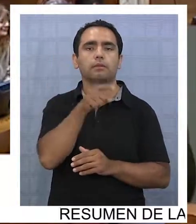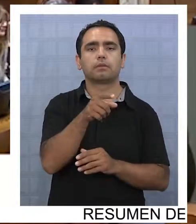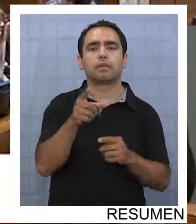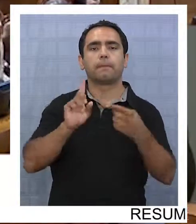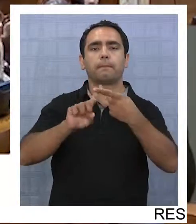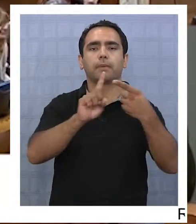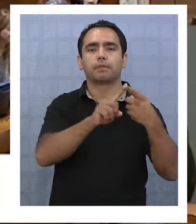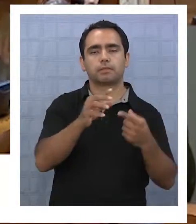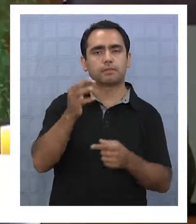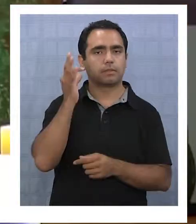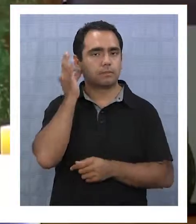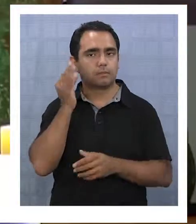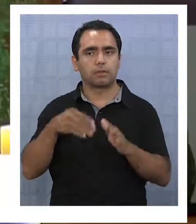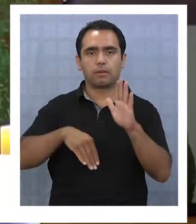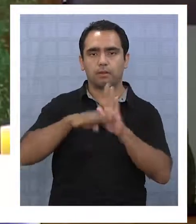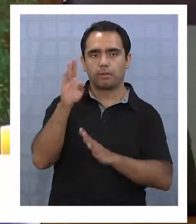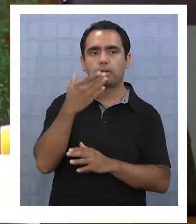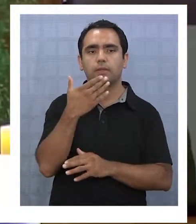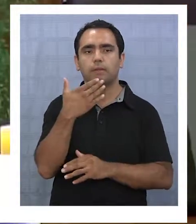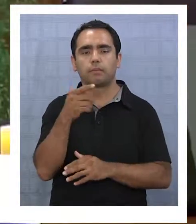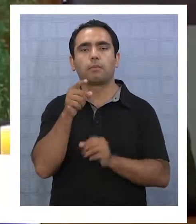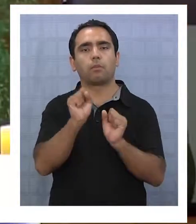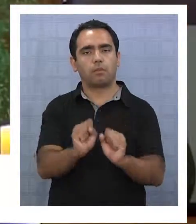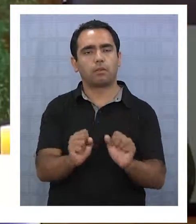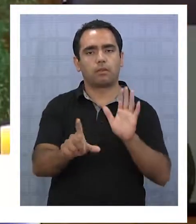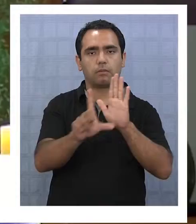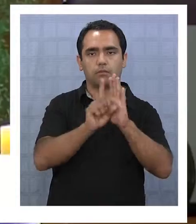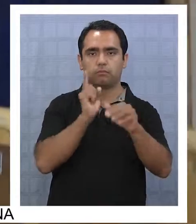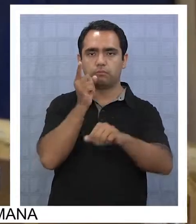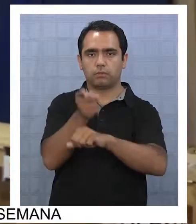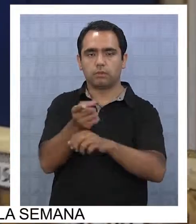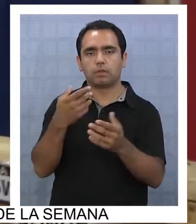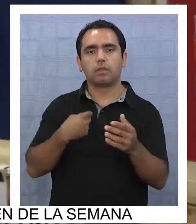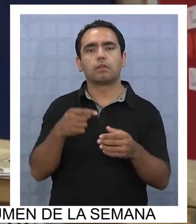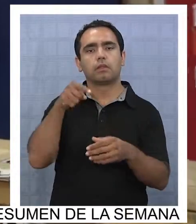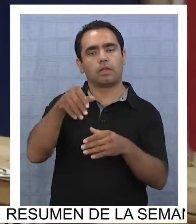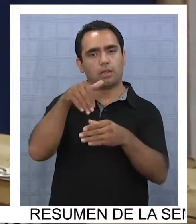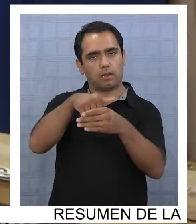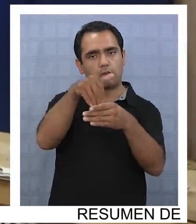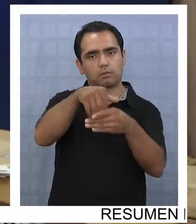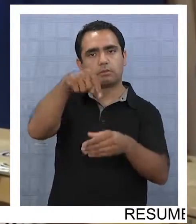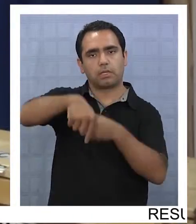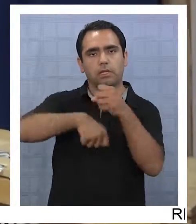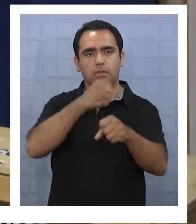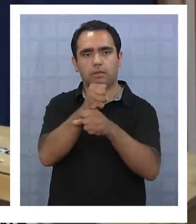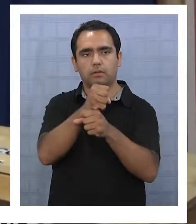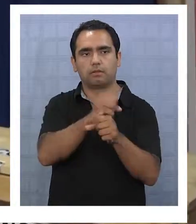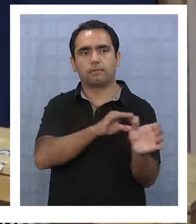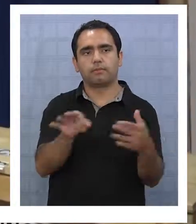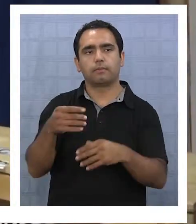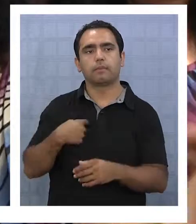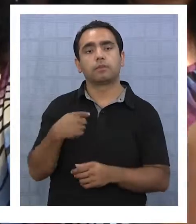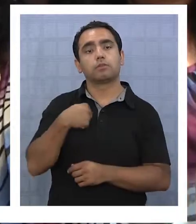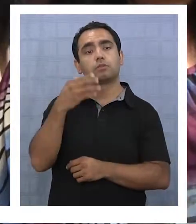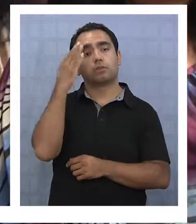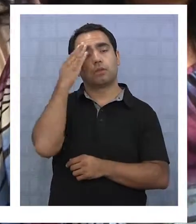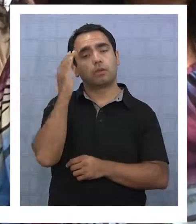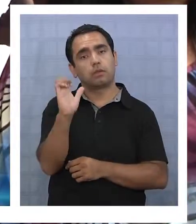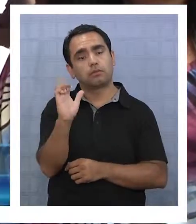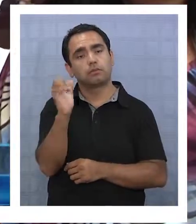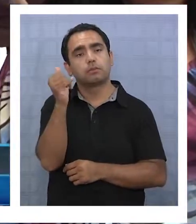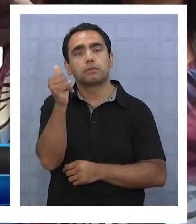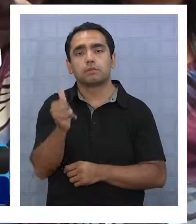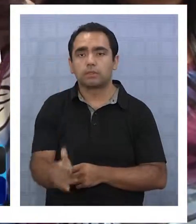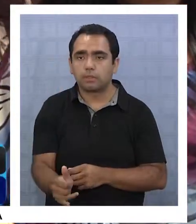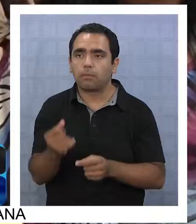para fomentar la participación femenina y que comenzará a regir a partir de las elecciones de este año. Mira, yo